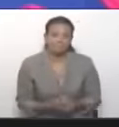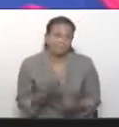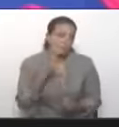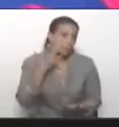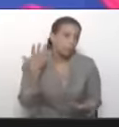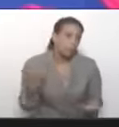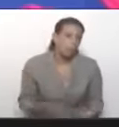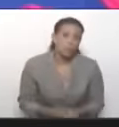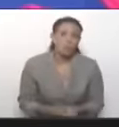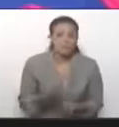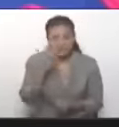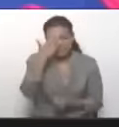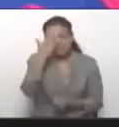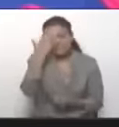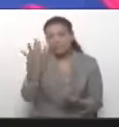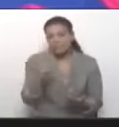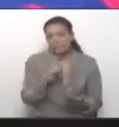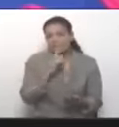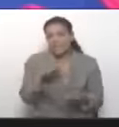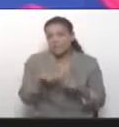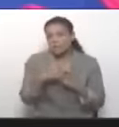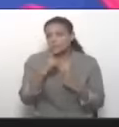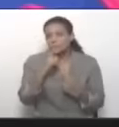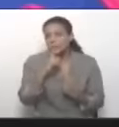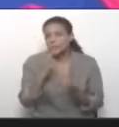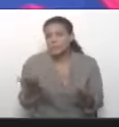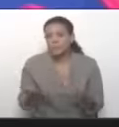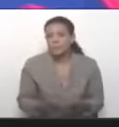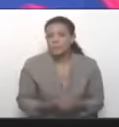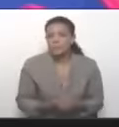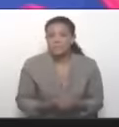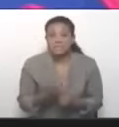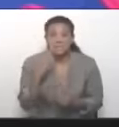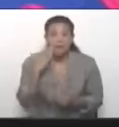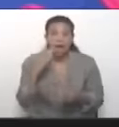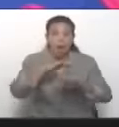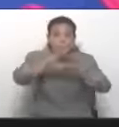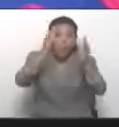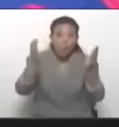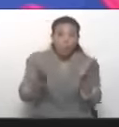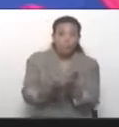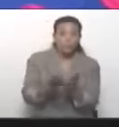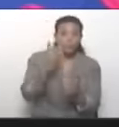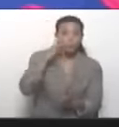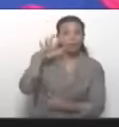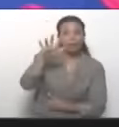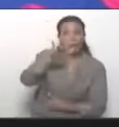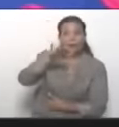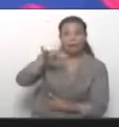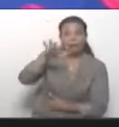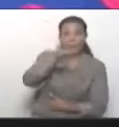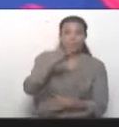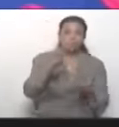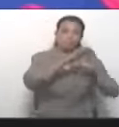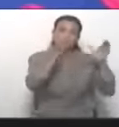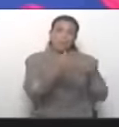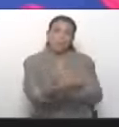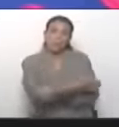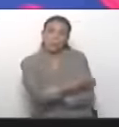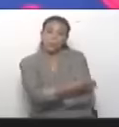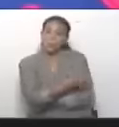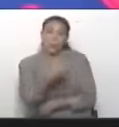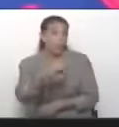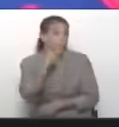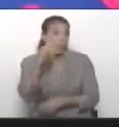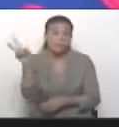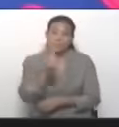megafraude anunciado. Quizás ellos en el mundo puedan engañar hacia el norte a alguien. Pero lo que no pueden